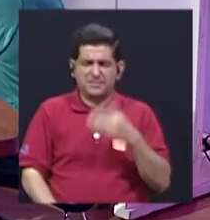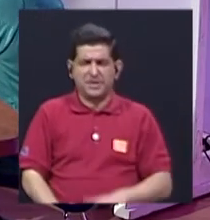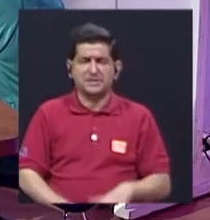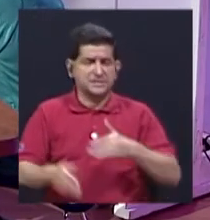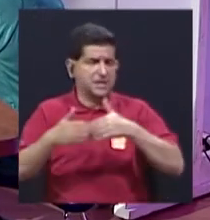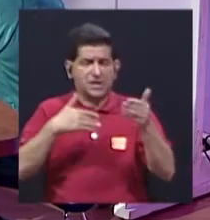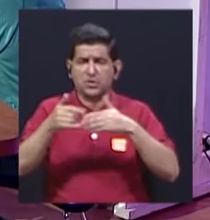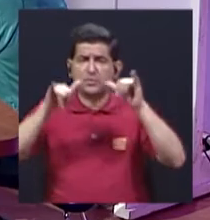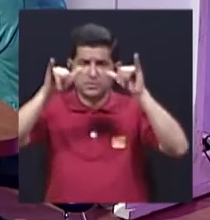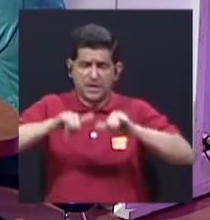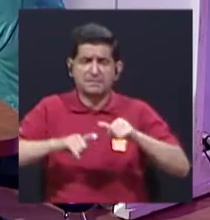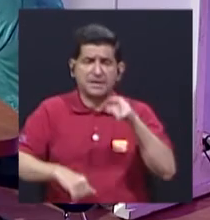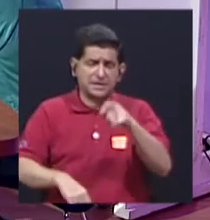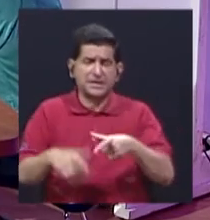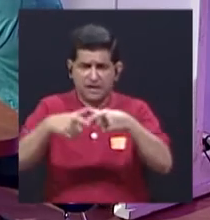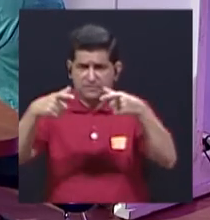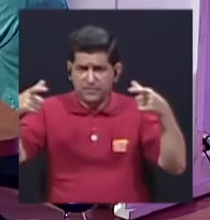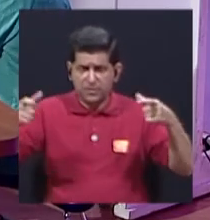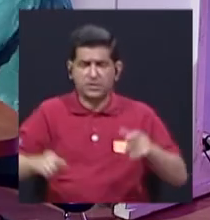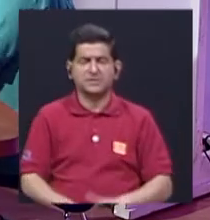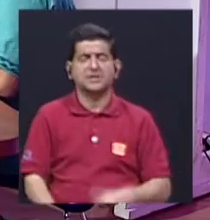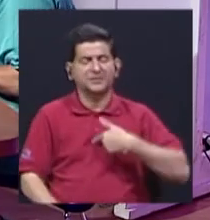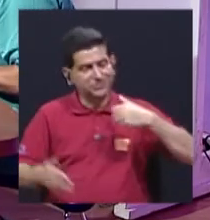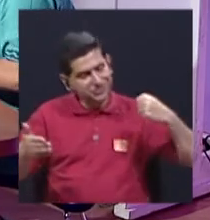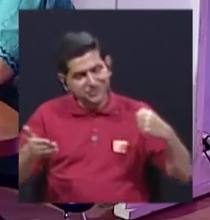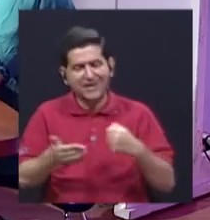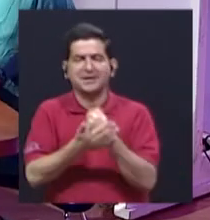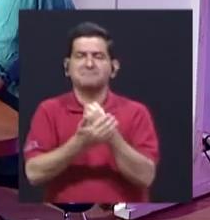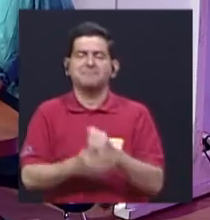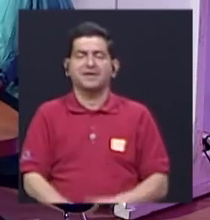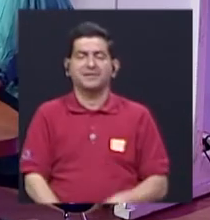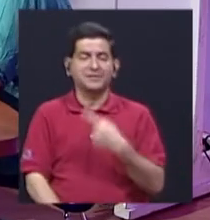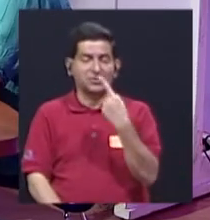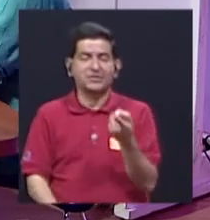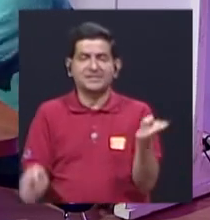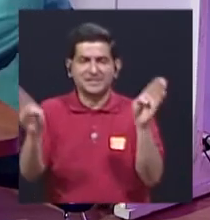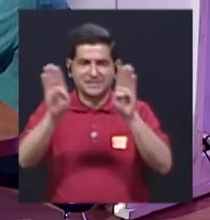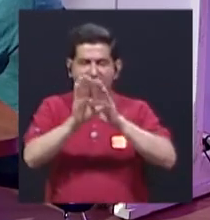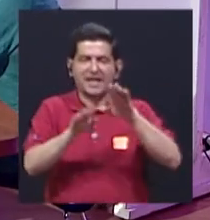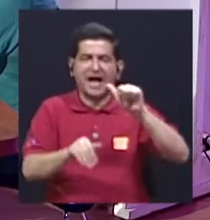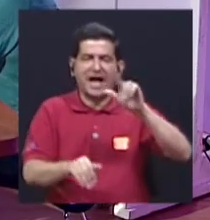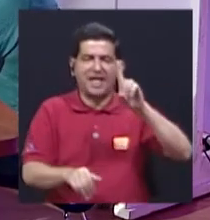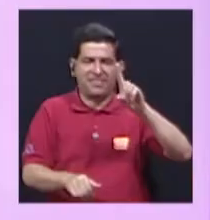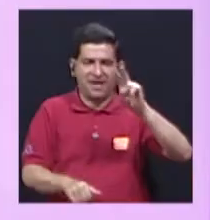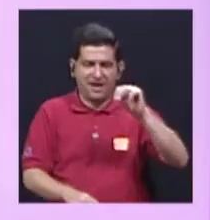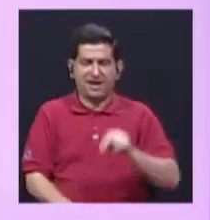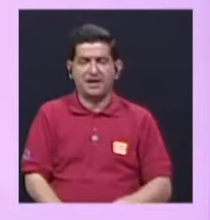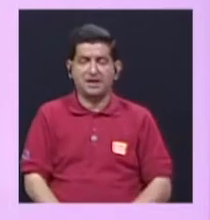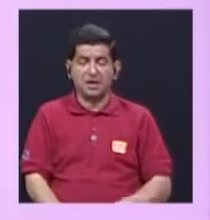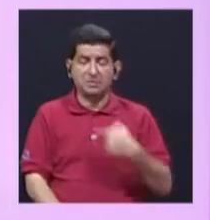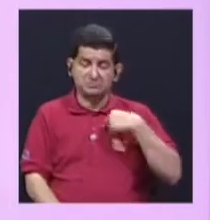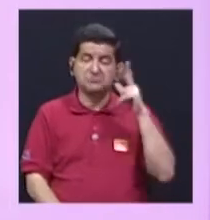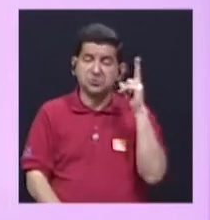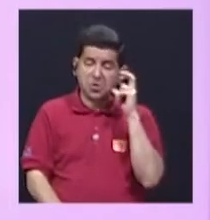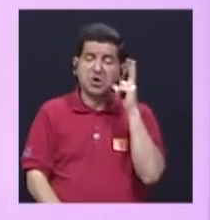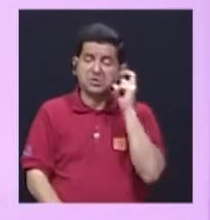mantenga la frecuencia. Pues yo lamento mucho que hayan anunciado que va a cerrar ADN, porque es una de las emisoras que yo escucho en la